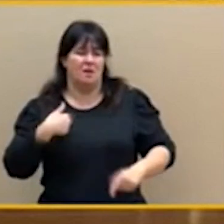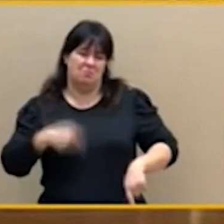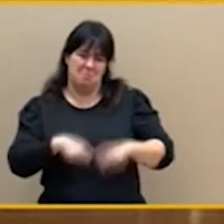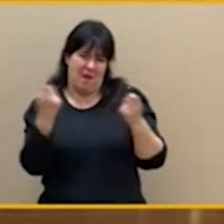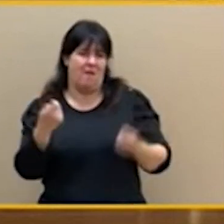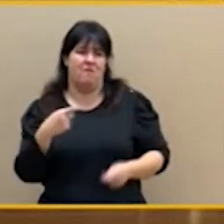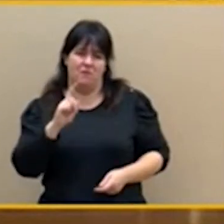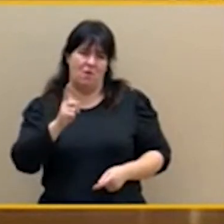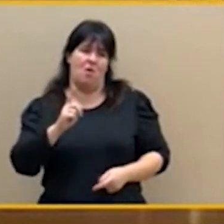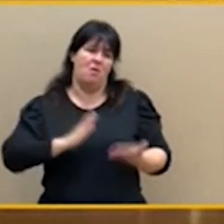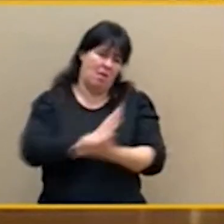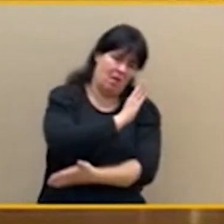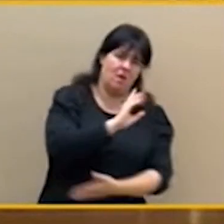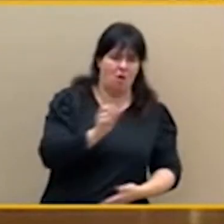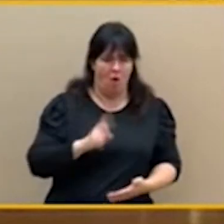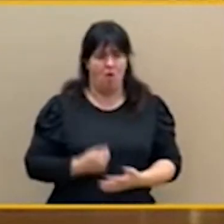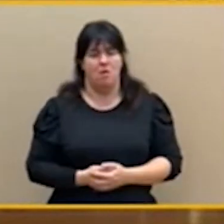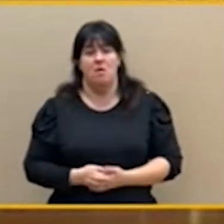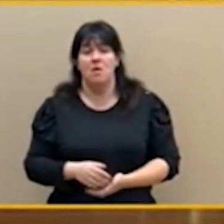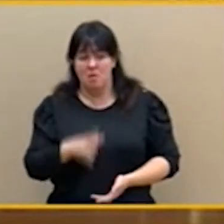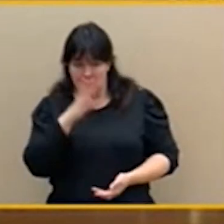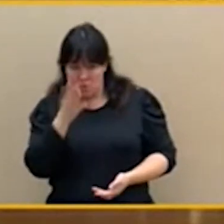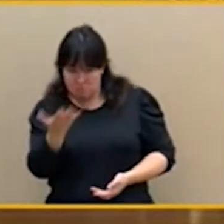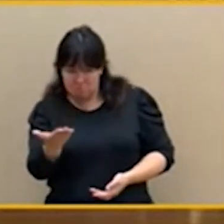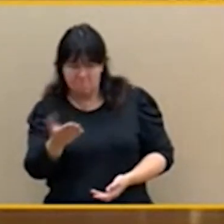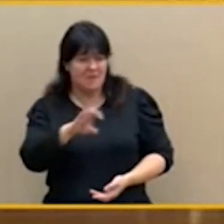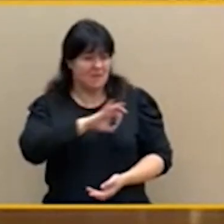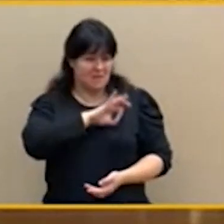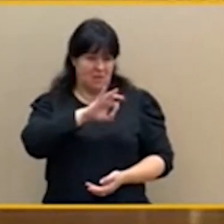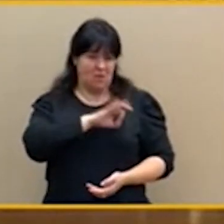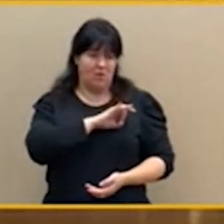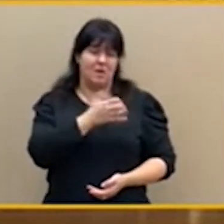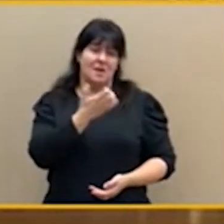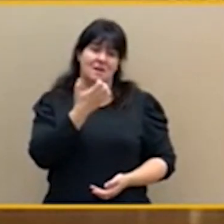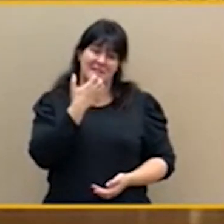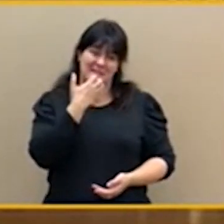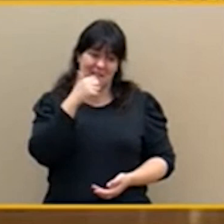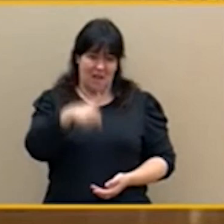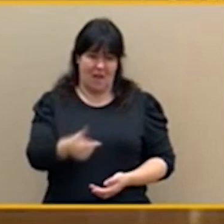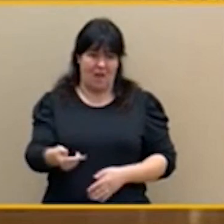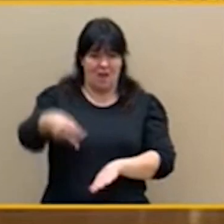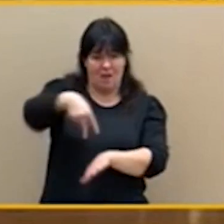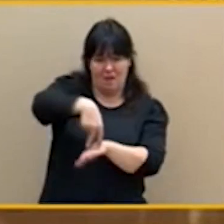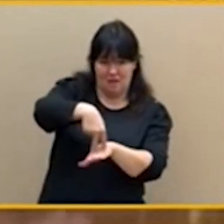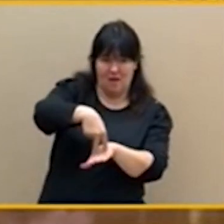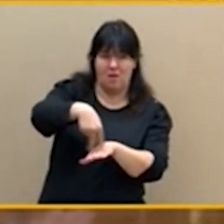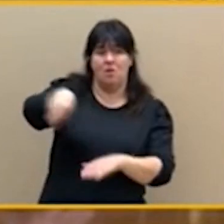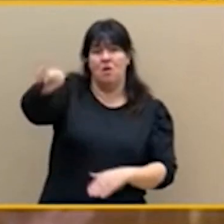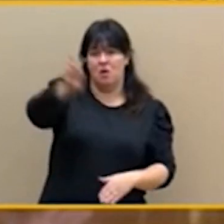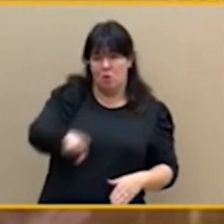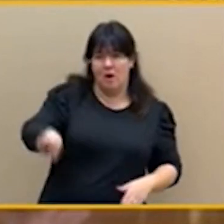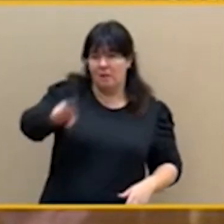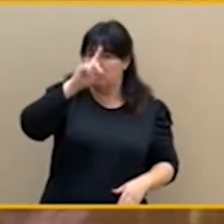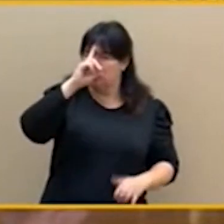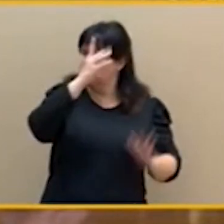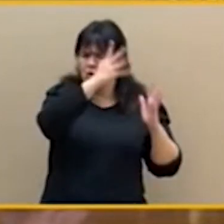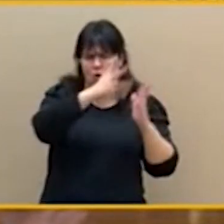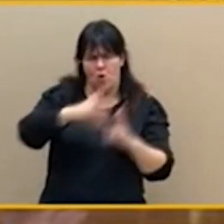si no ha repetido usted aquí en la tribuna, yo no la he contado, 40 veces no tienen ustedes vergüenza.